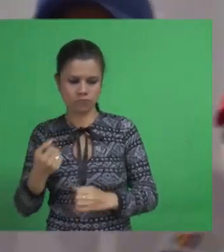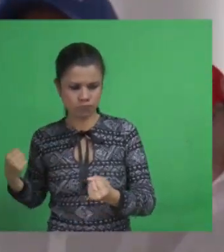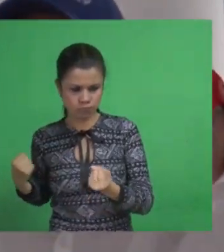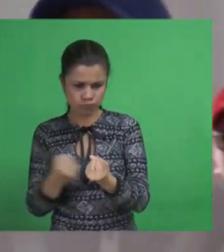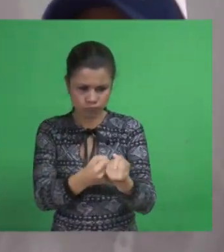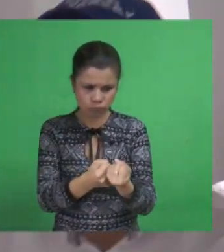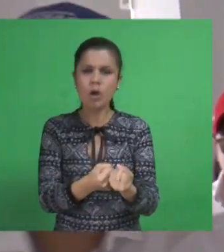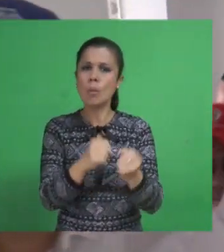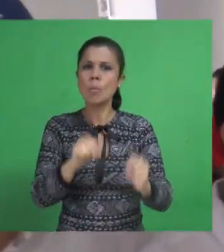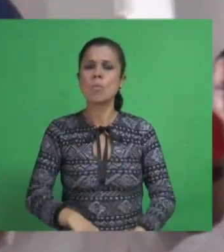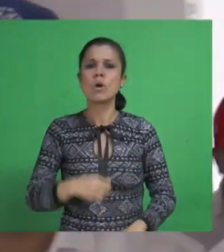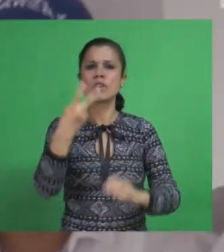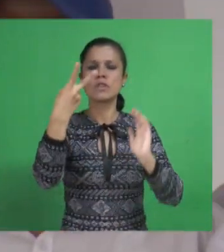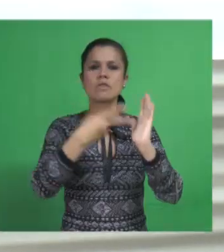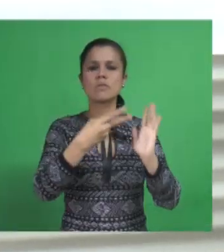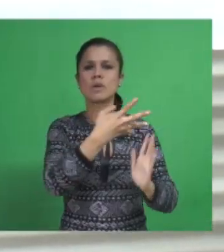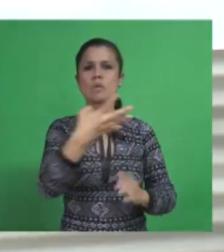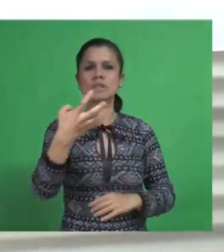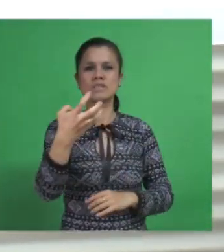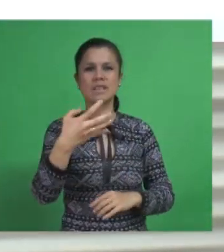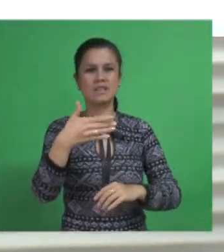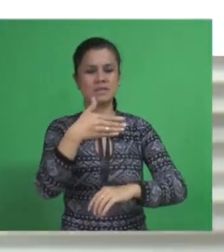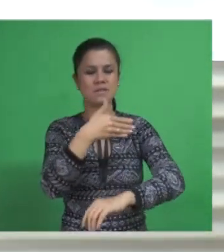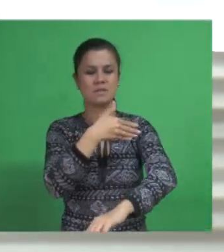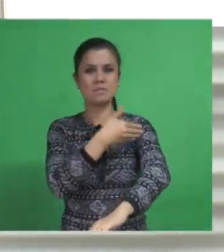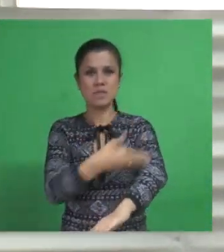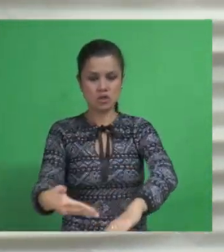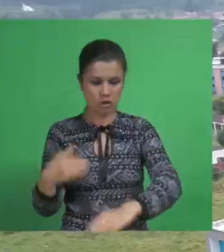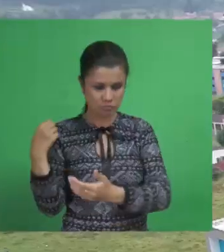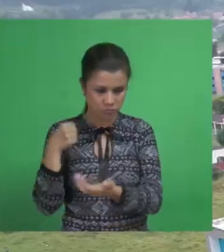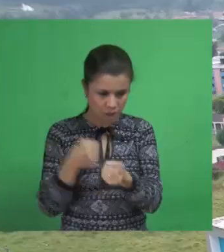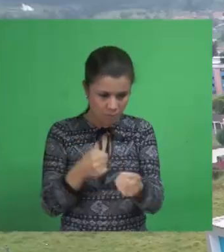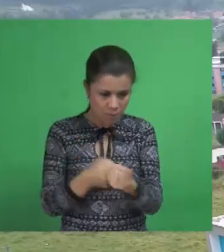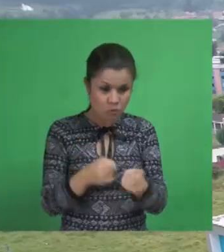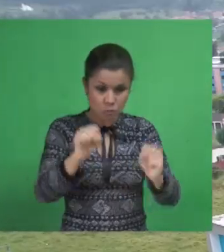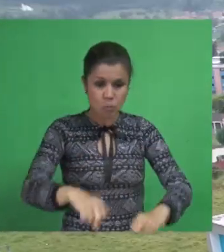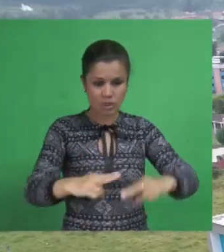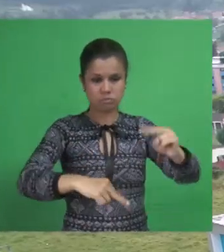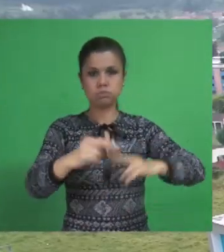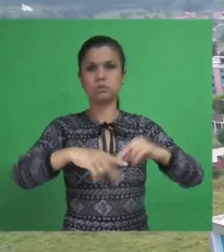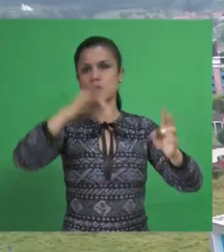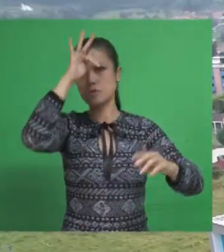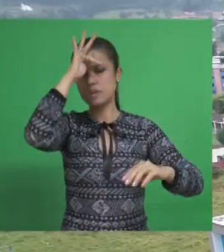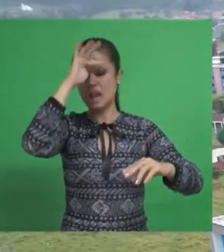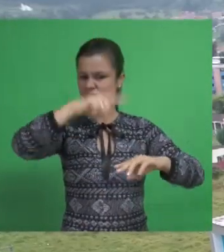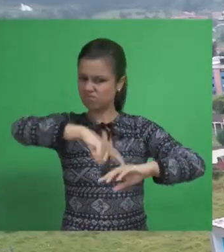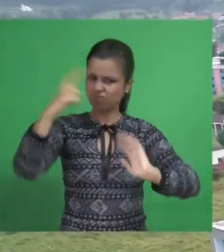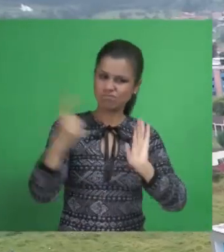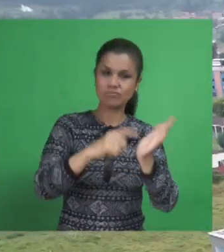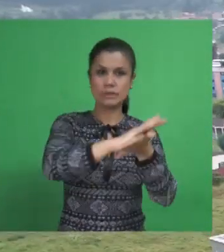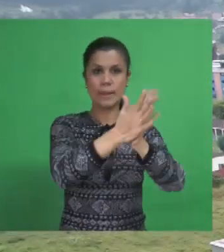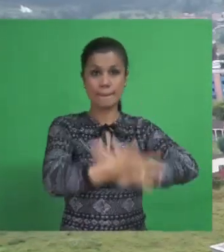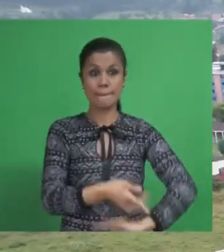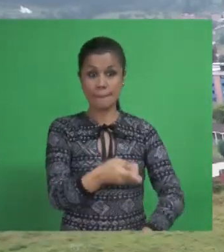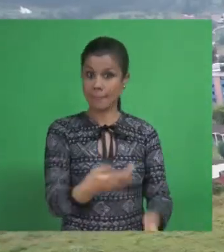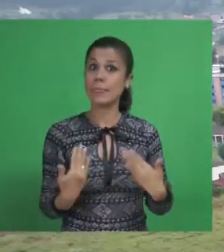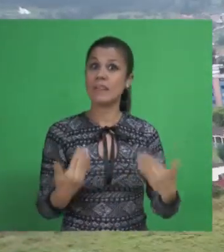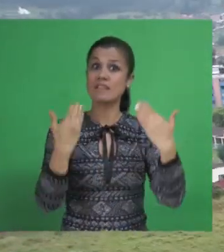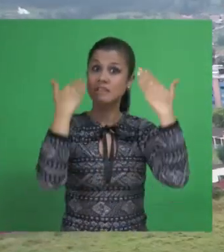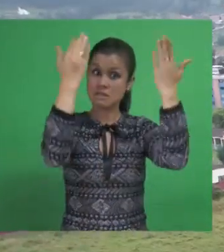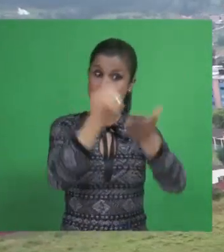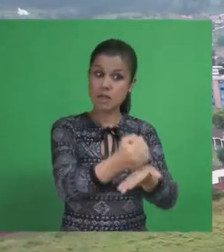2.400 millones de pesos para poner al servicio de los cibateños la infraestructura hospitalaria, que beneficiará a los habitantes del